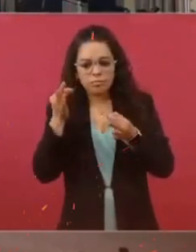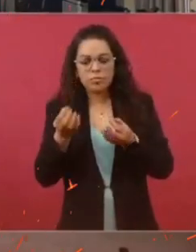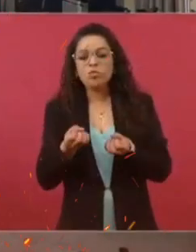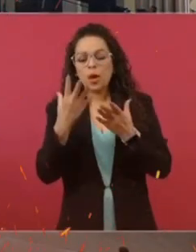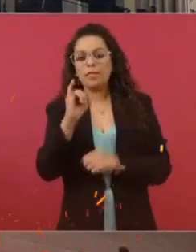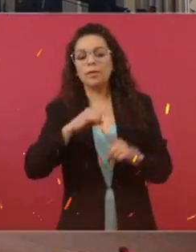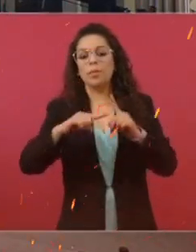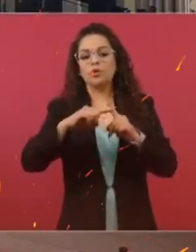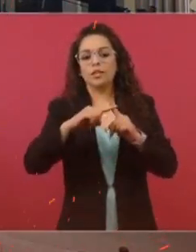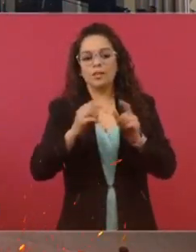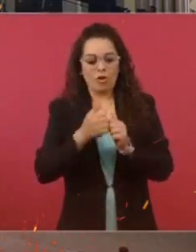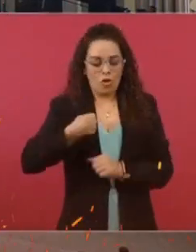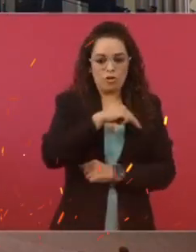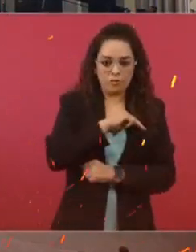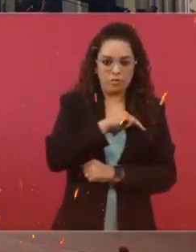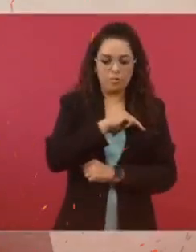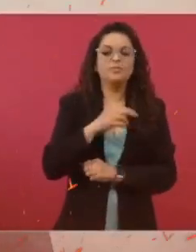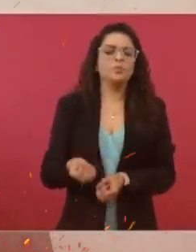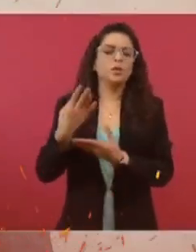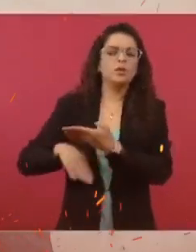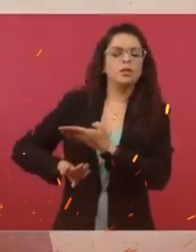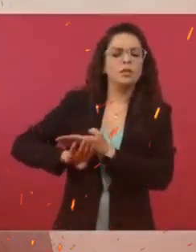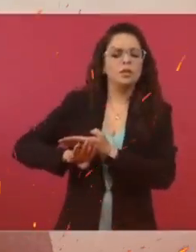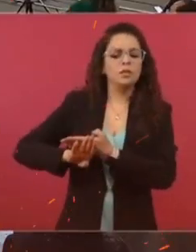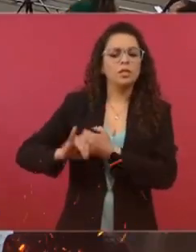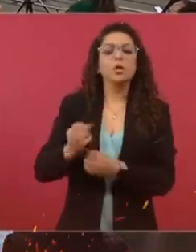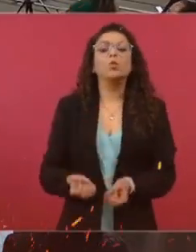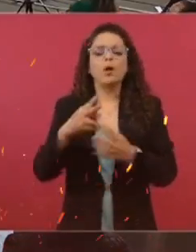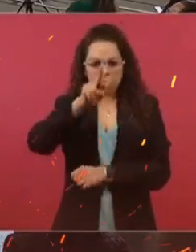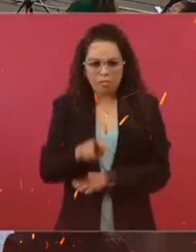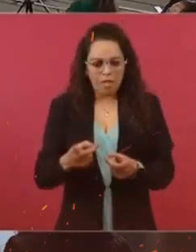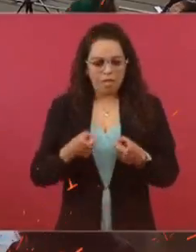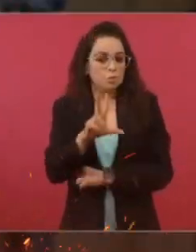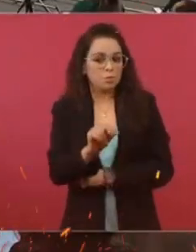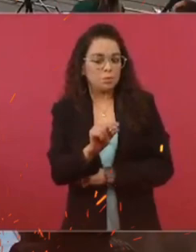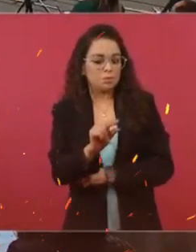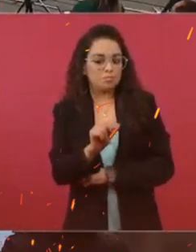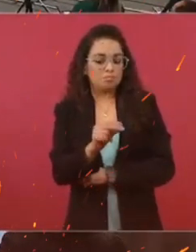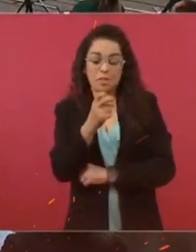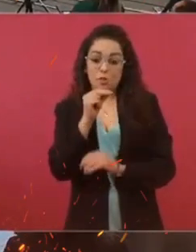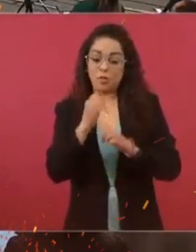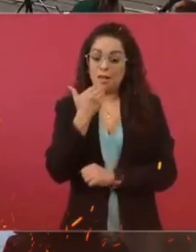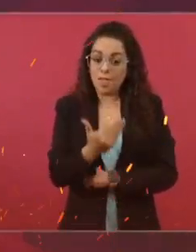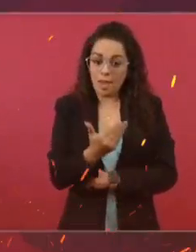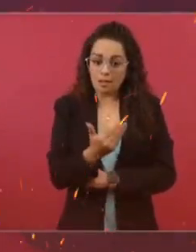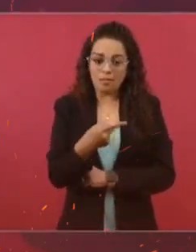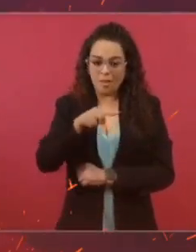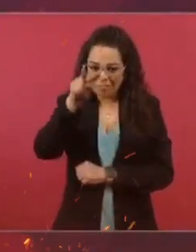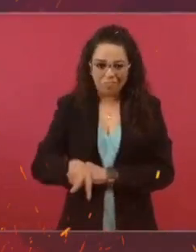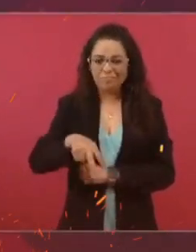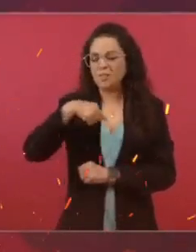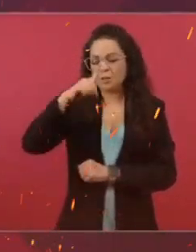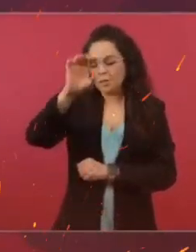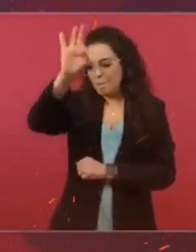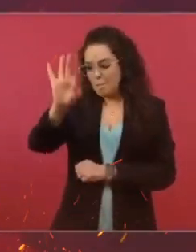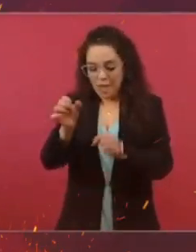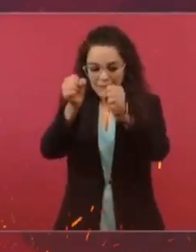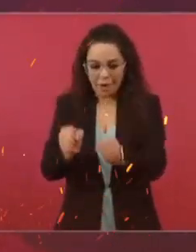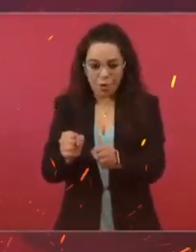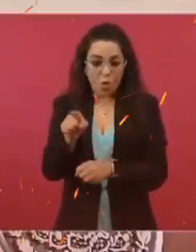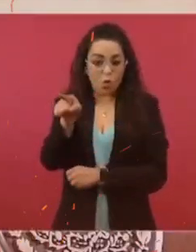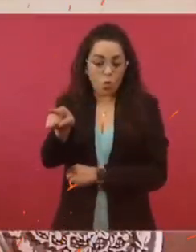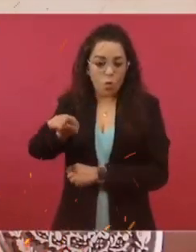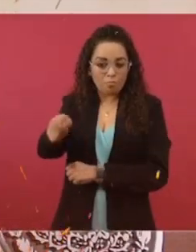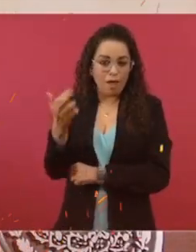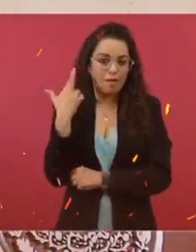cuántas en contra y cuántas informativas del Grupo Asir en un mes? Pero estoy absolutamente seguro de que tu radio